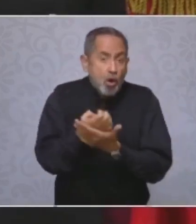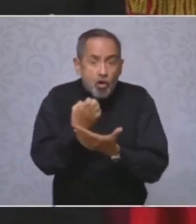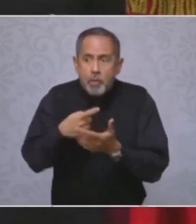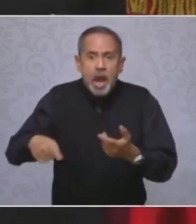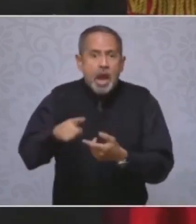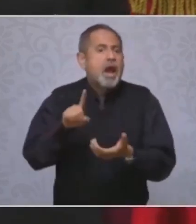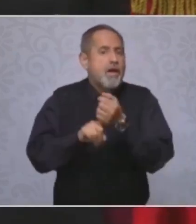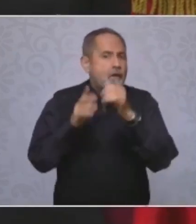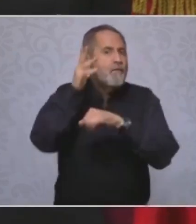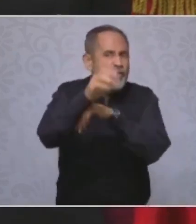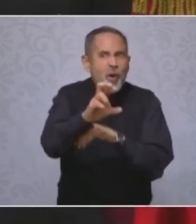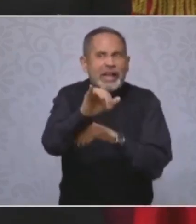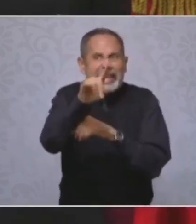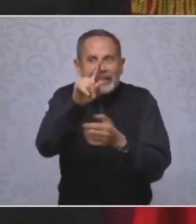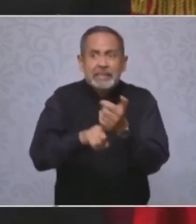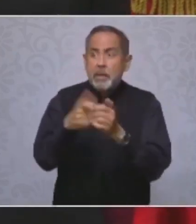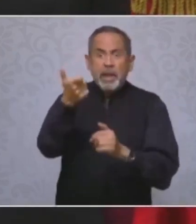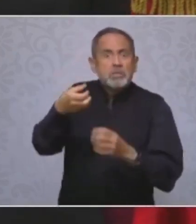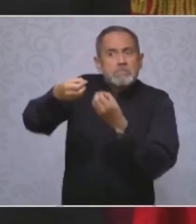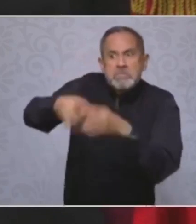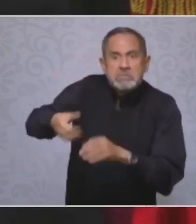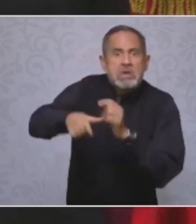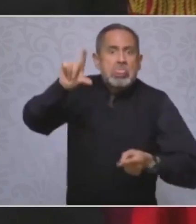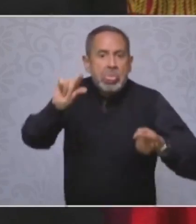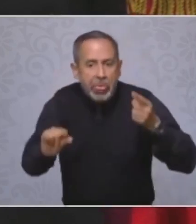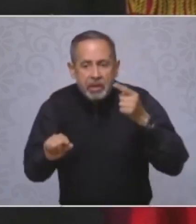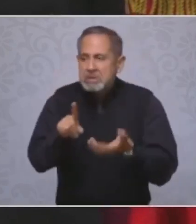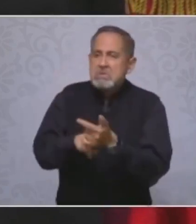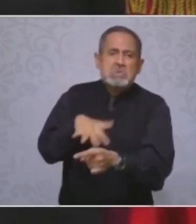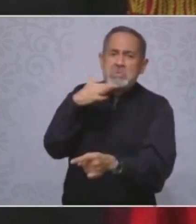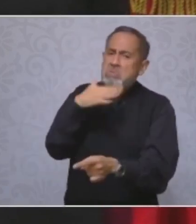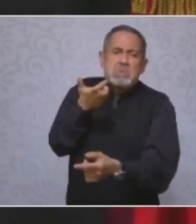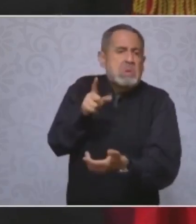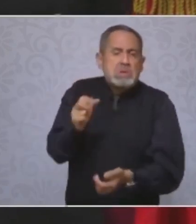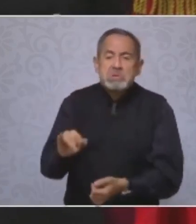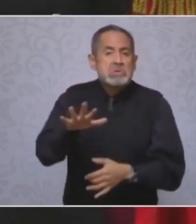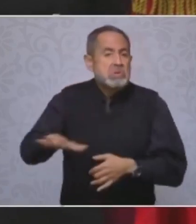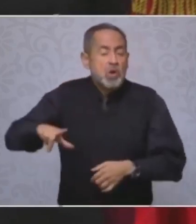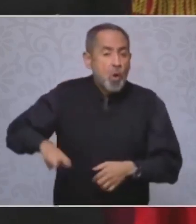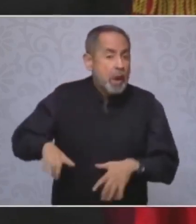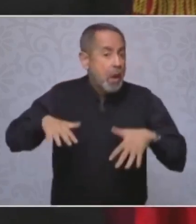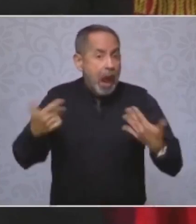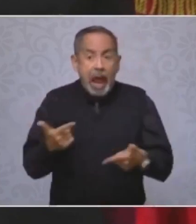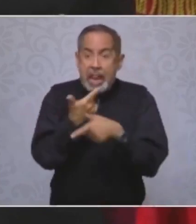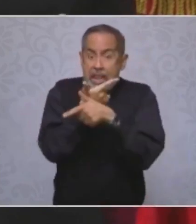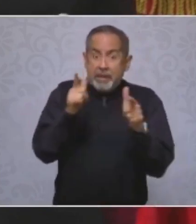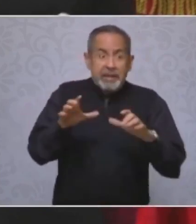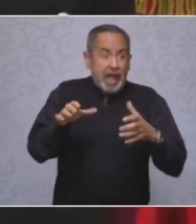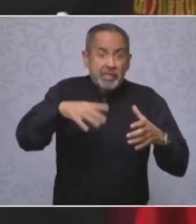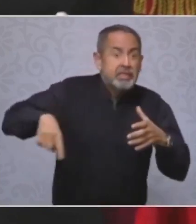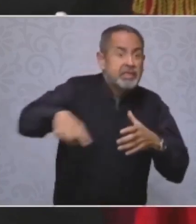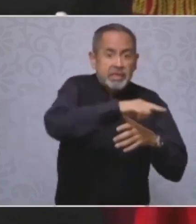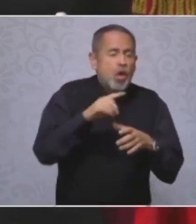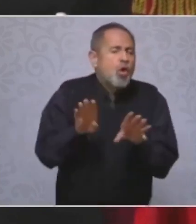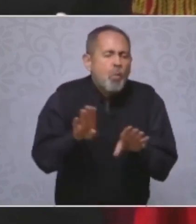económica y devaluación, que la corrupción era inherente al gobierno, que la libertad no sólo existe en el mercado, que la